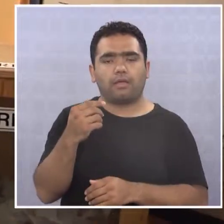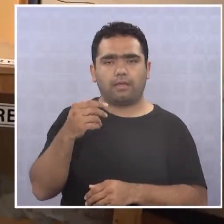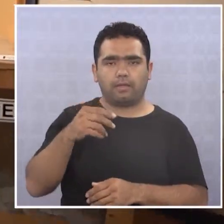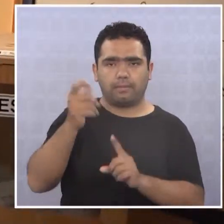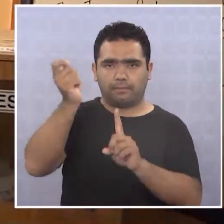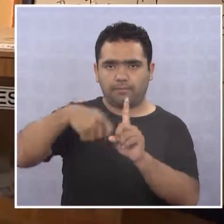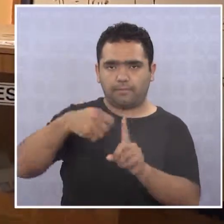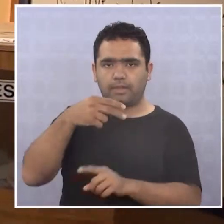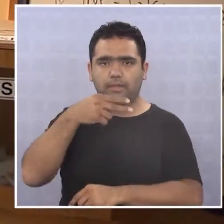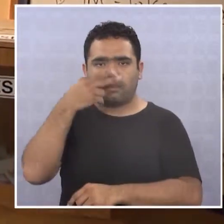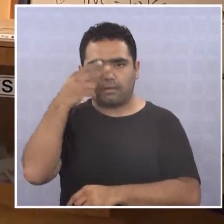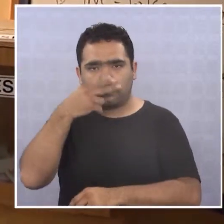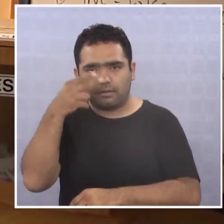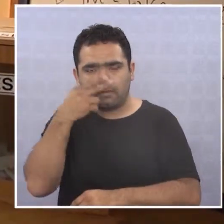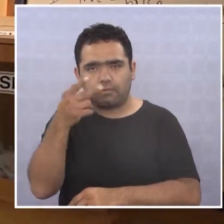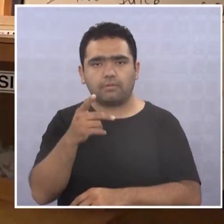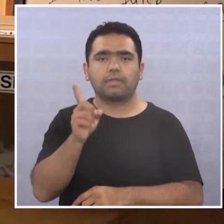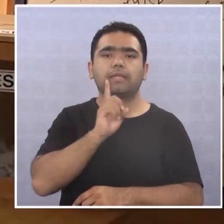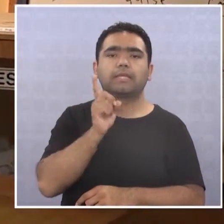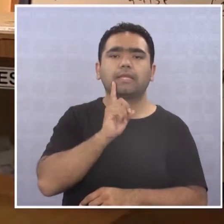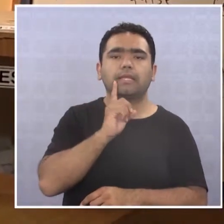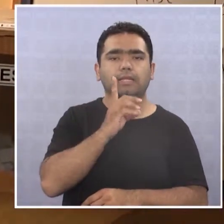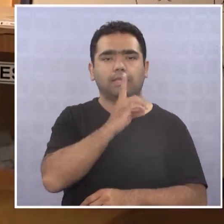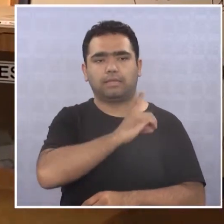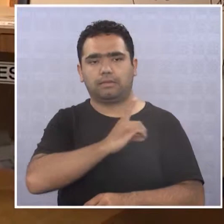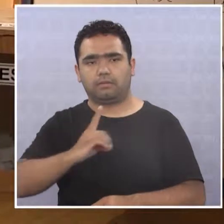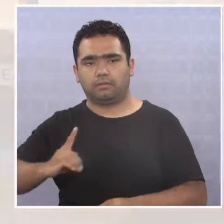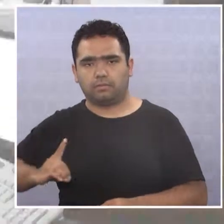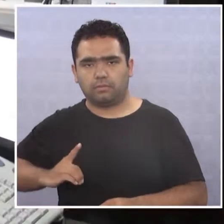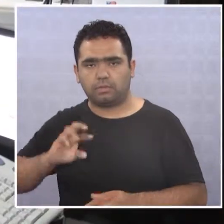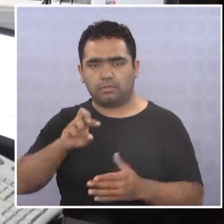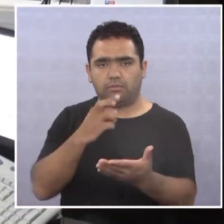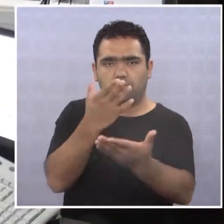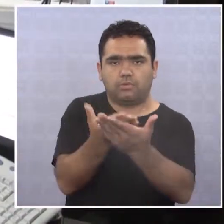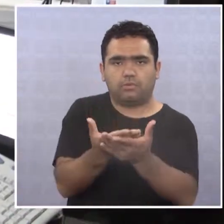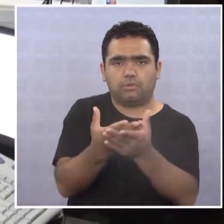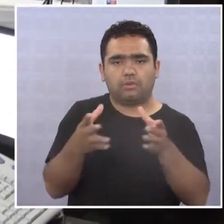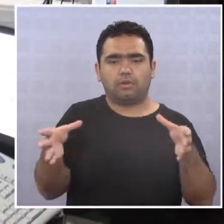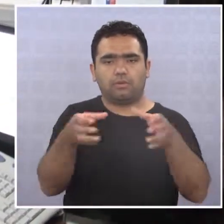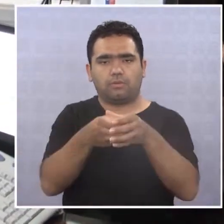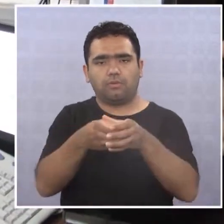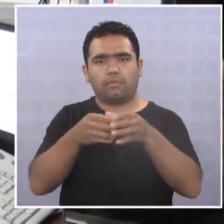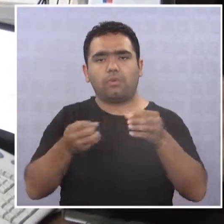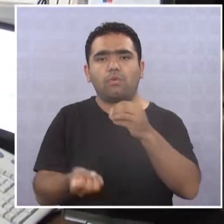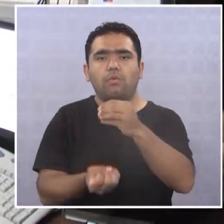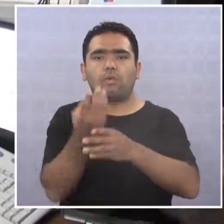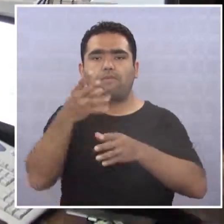falta definir quiénes serán los candidatos a diputado de la nueva mayoría. Muchas gracias. Muchas gracias.